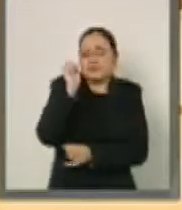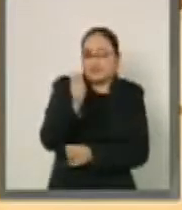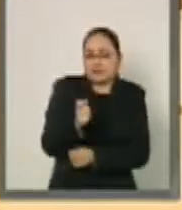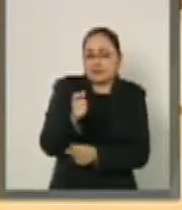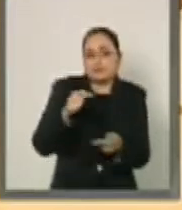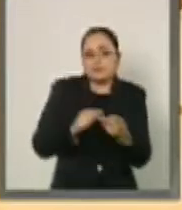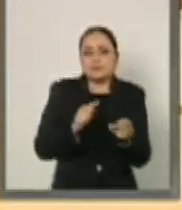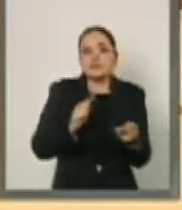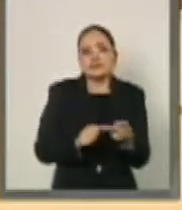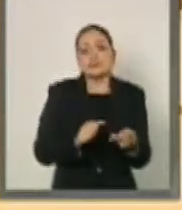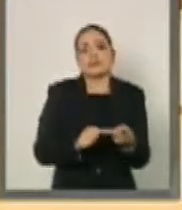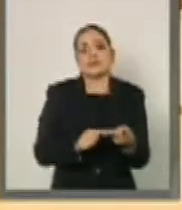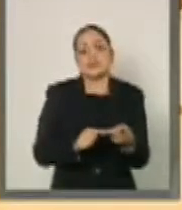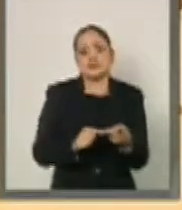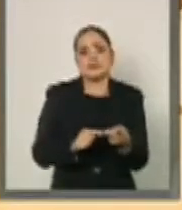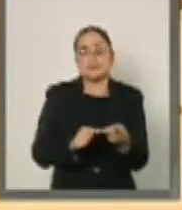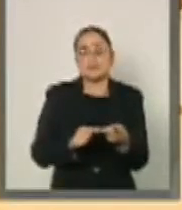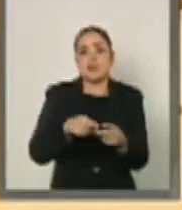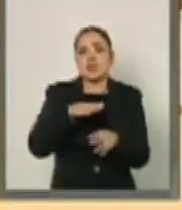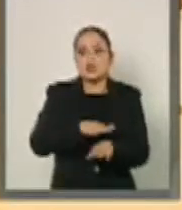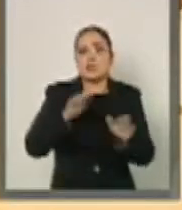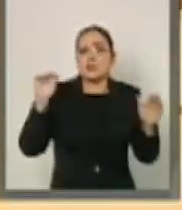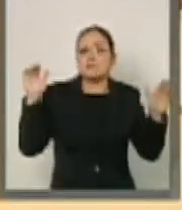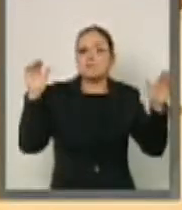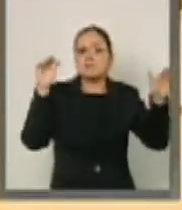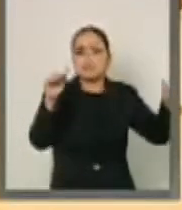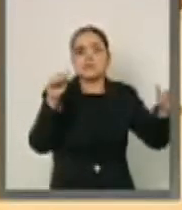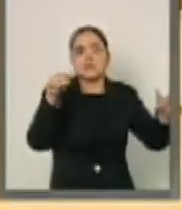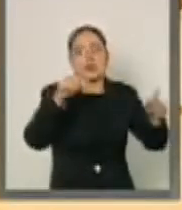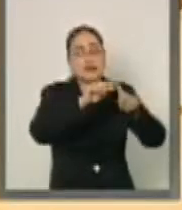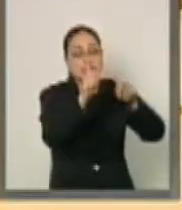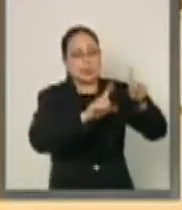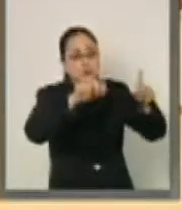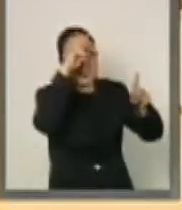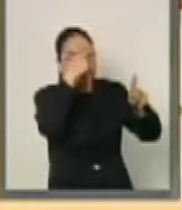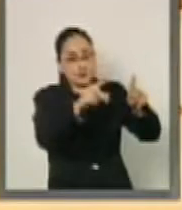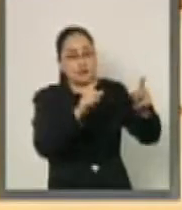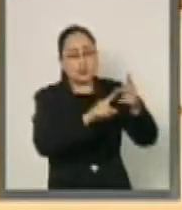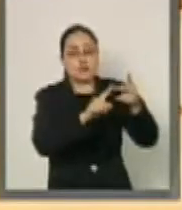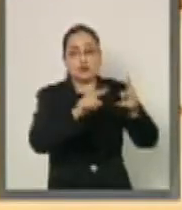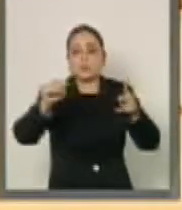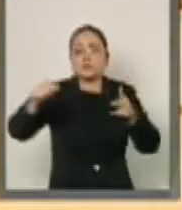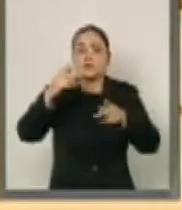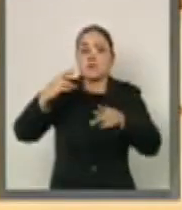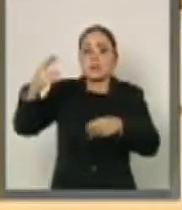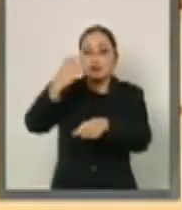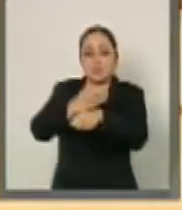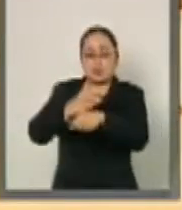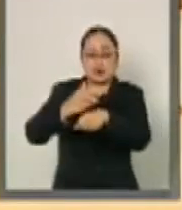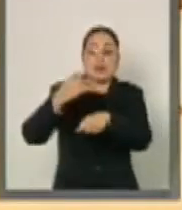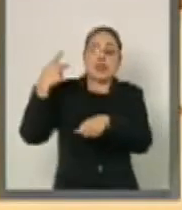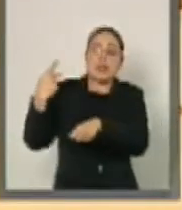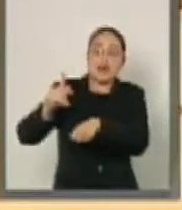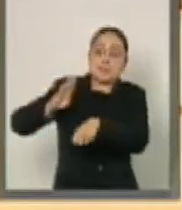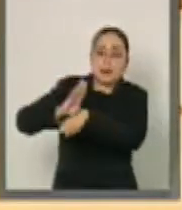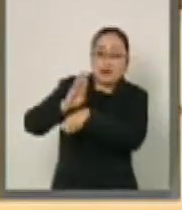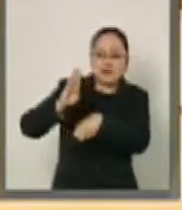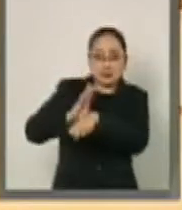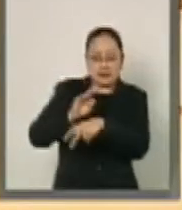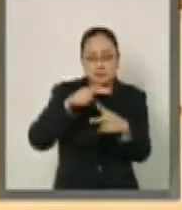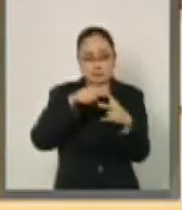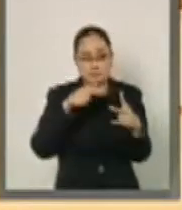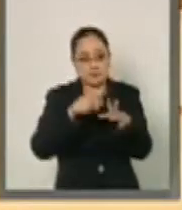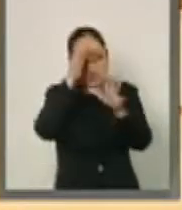sobre Servicios Aéreos entre los Estados Unidos Mexicanos y la República Federativa del Brasil.